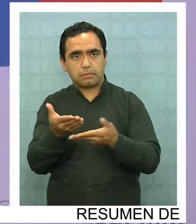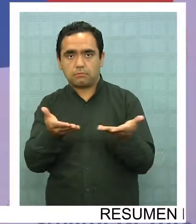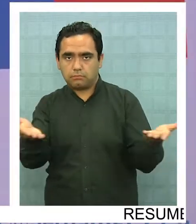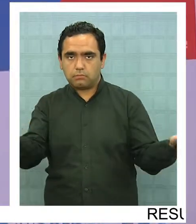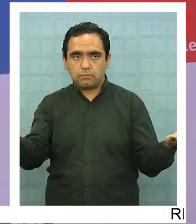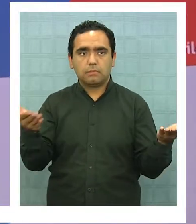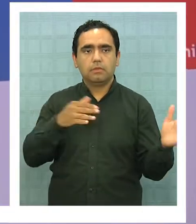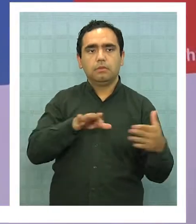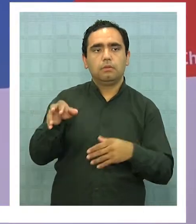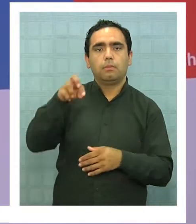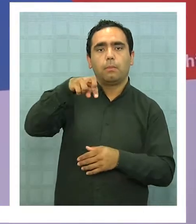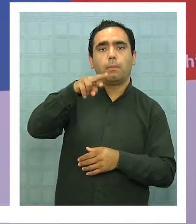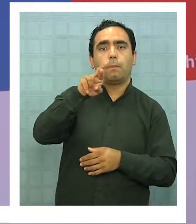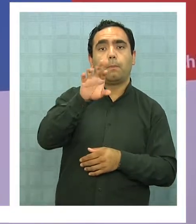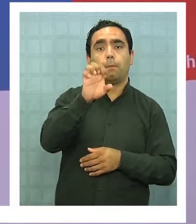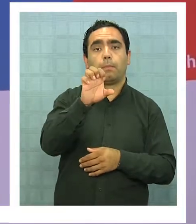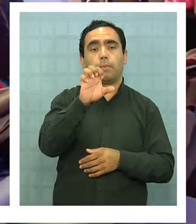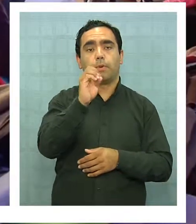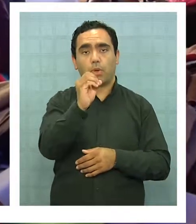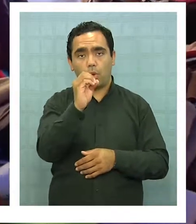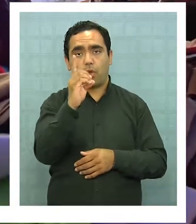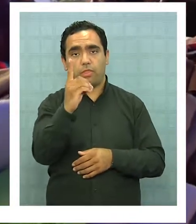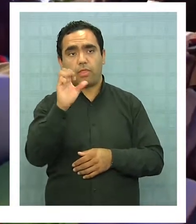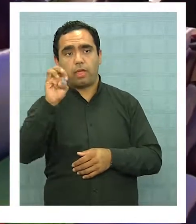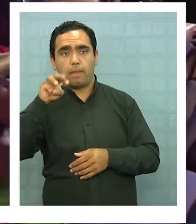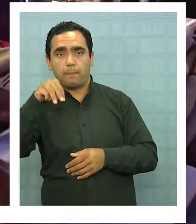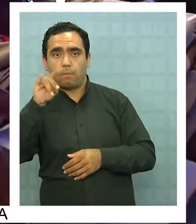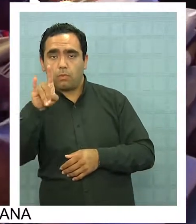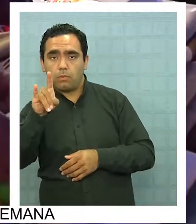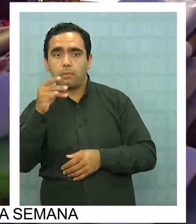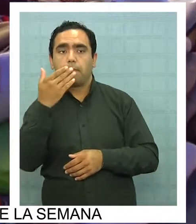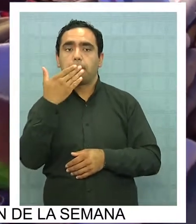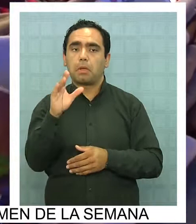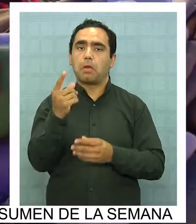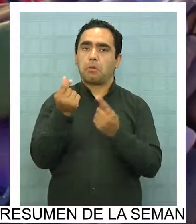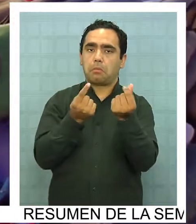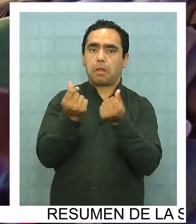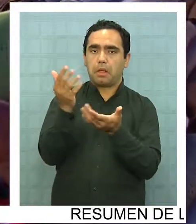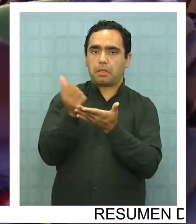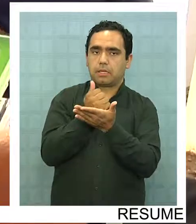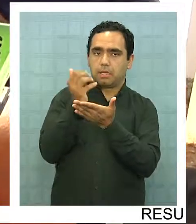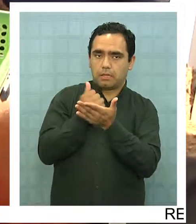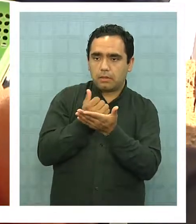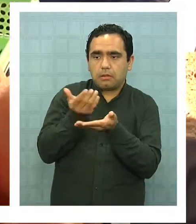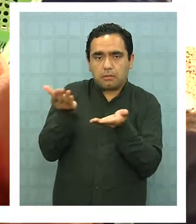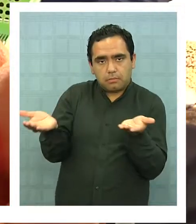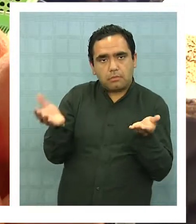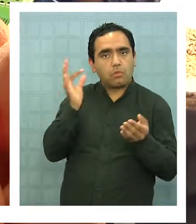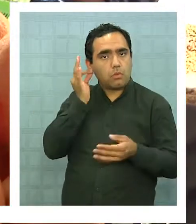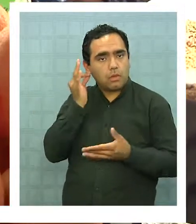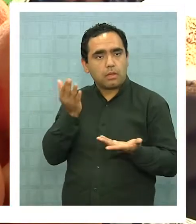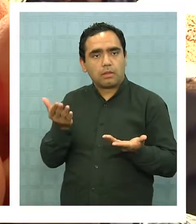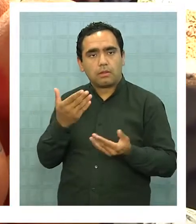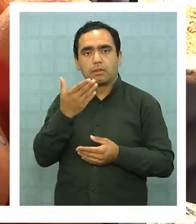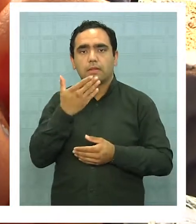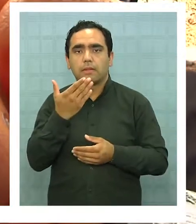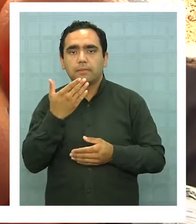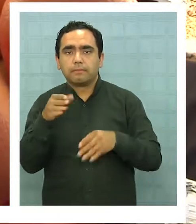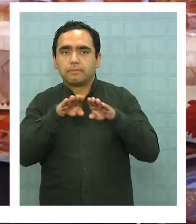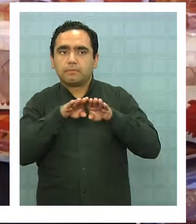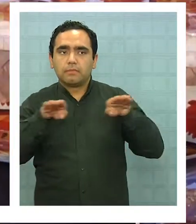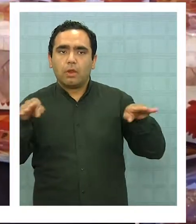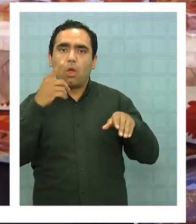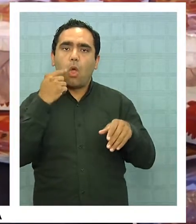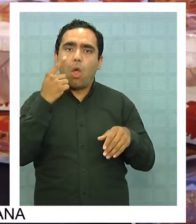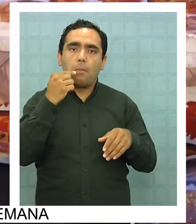haciendo. Para Prodemu la iniciativa busca no solamente mejorar la entrada económica de estas mujeres, sino también equiparar lo que ganan